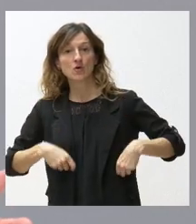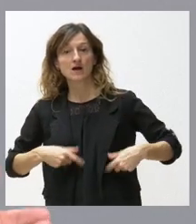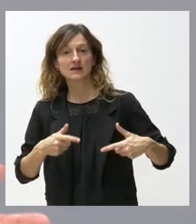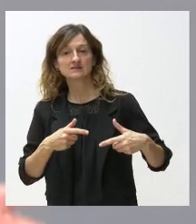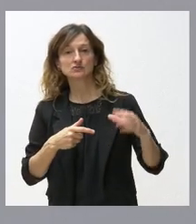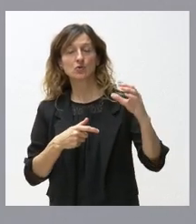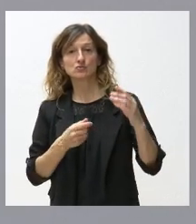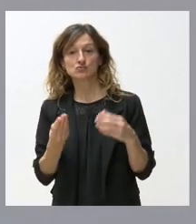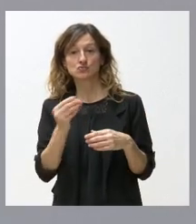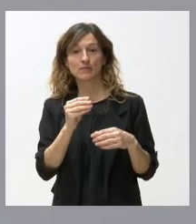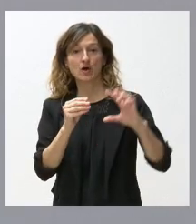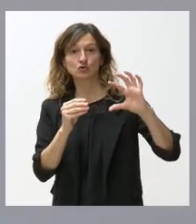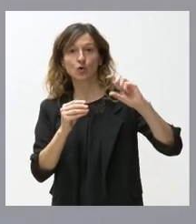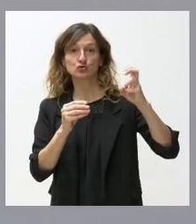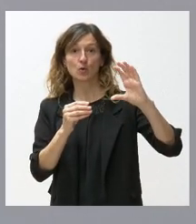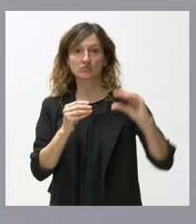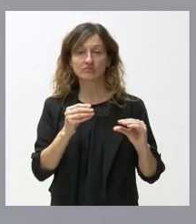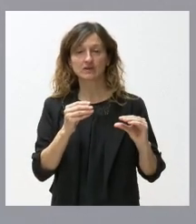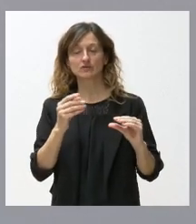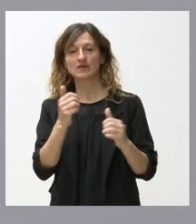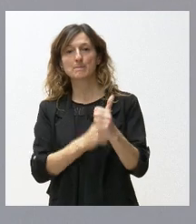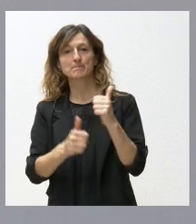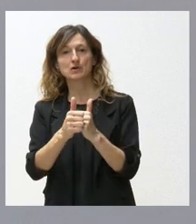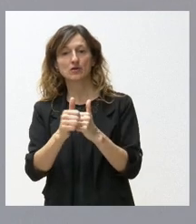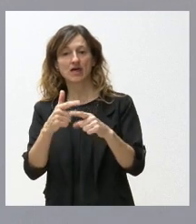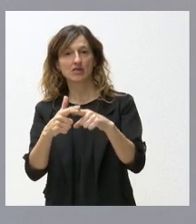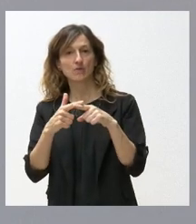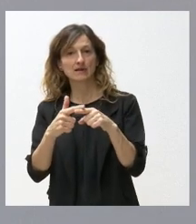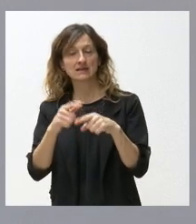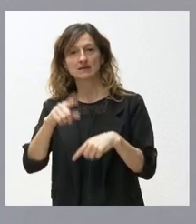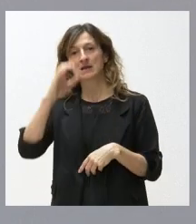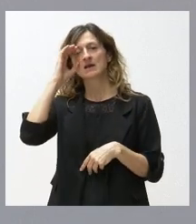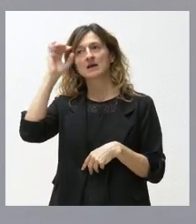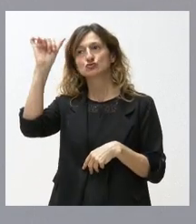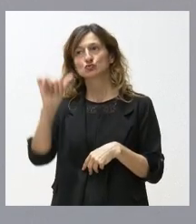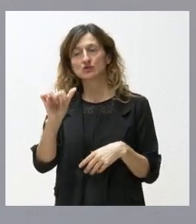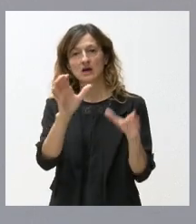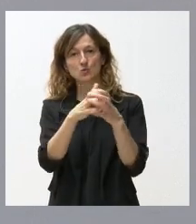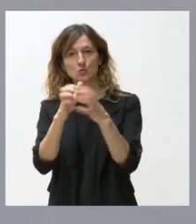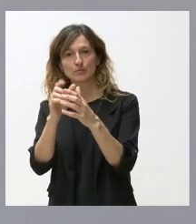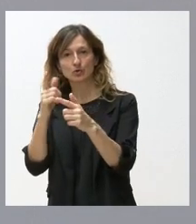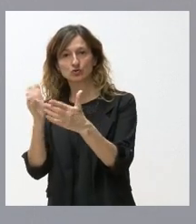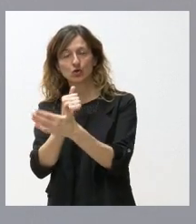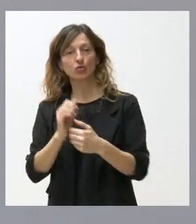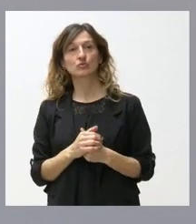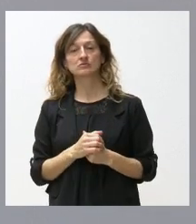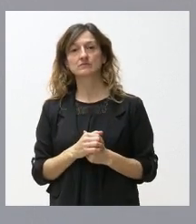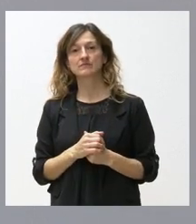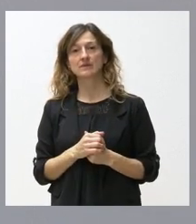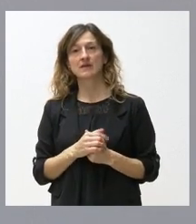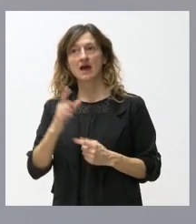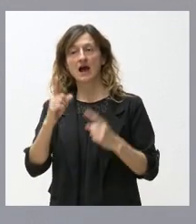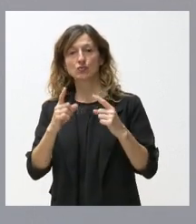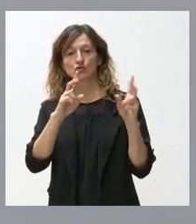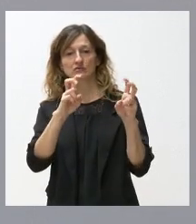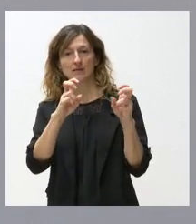en otras materias. Tenemos que compartir prioridades y escuchar a todos los grupos políticos, porque algunos piensan que es más prioritaria una materia concreta que